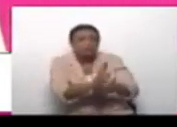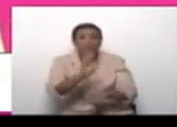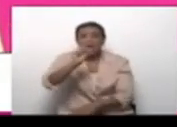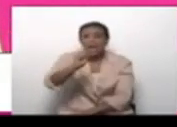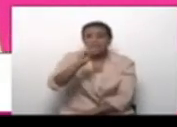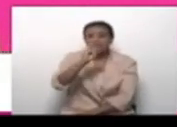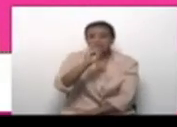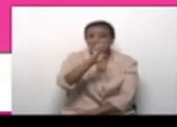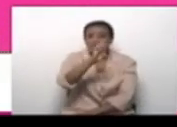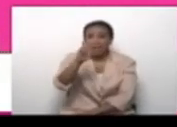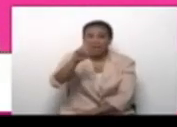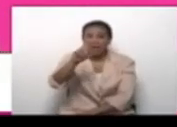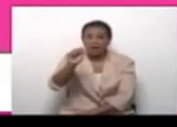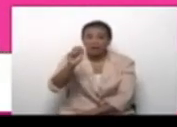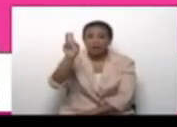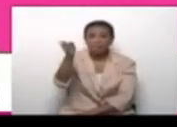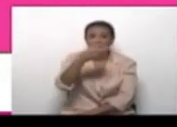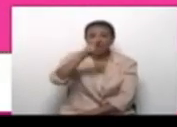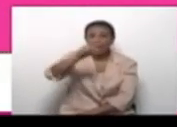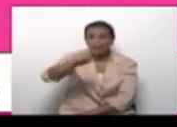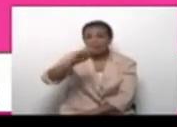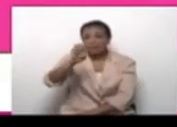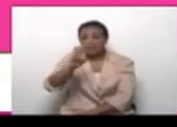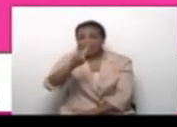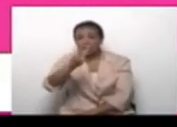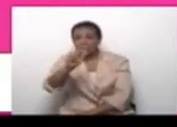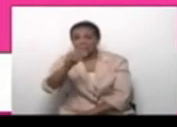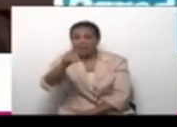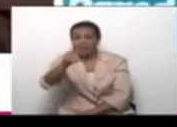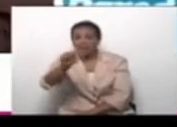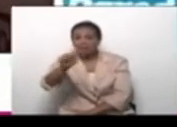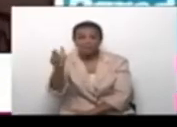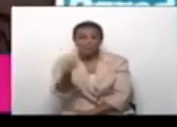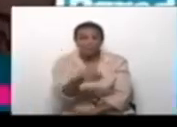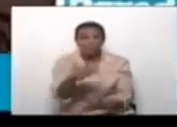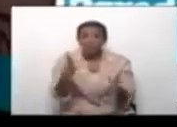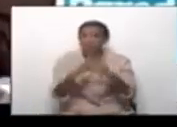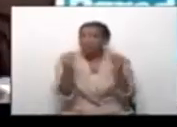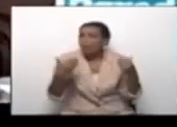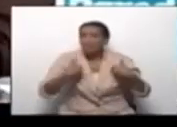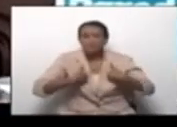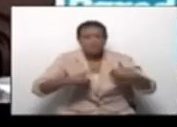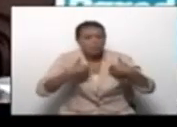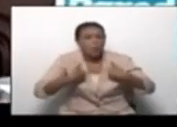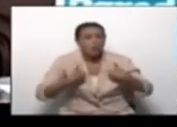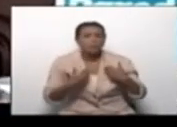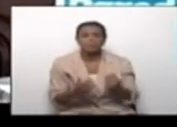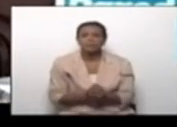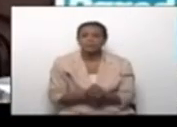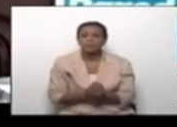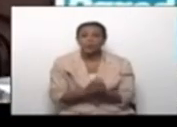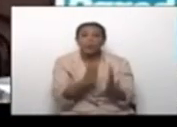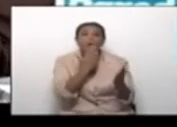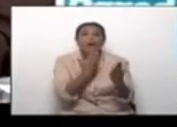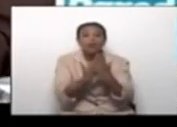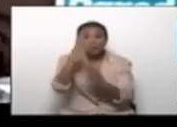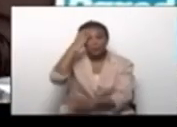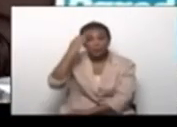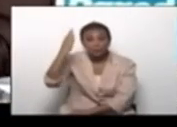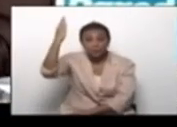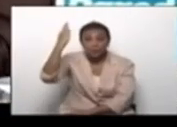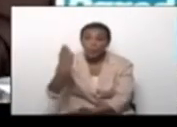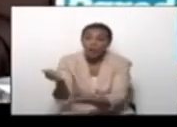que es uno de nuestros grandes atributos en los Andes venezolanos. Bueno, damos todo el esfuerzo. Gracias, Presidente. Y con el favor de Dios